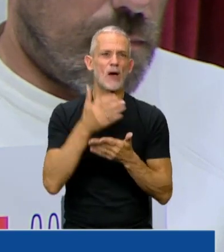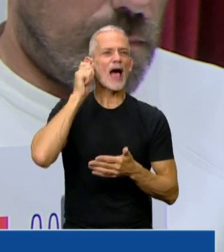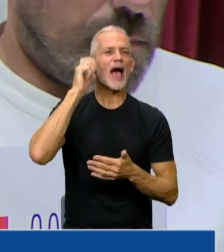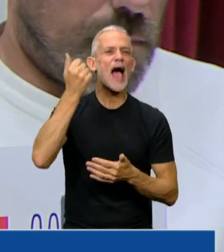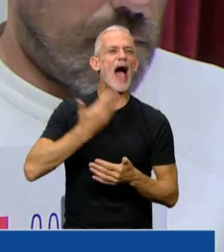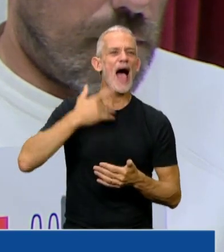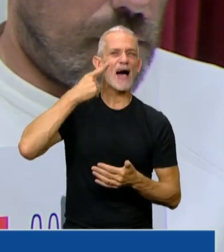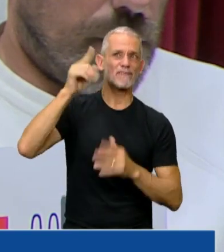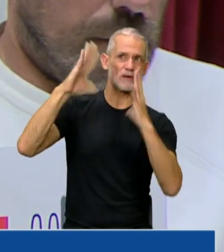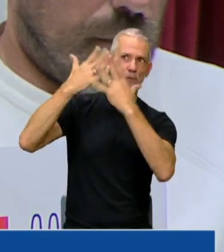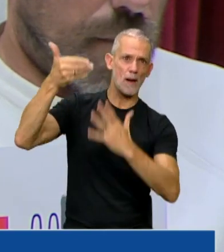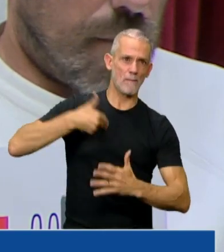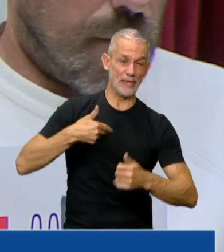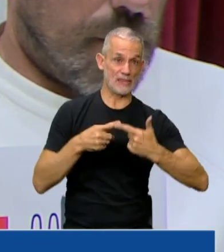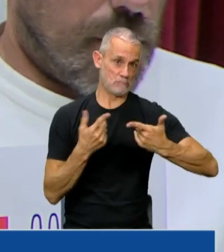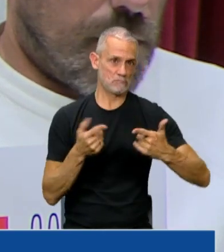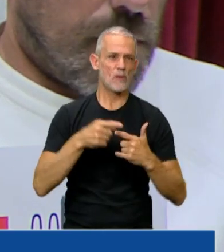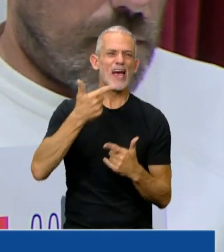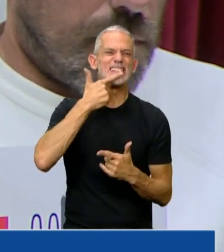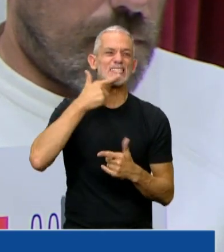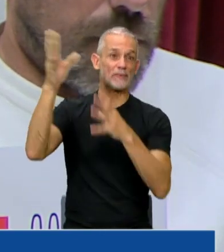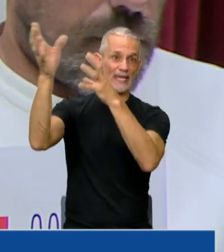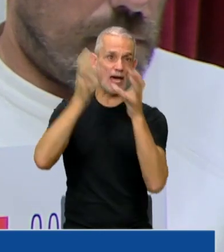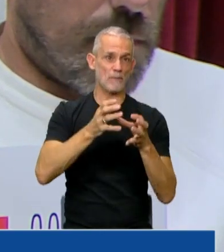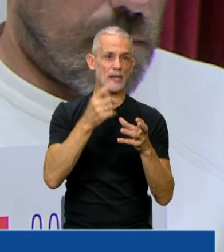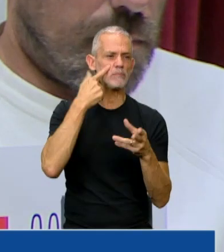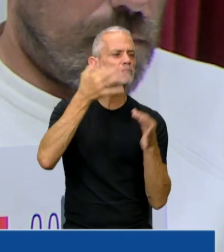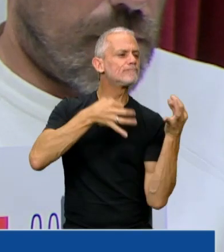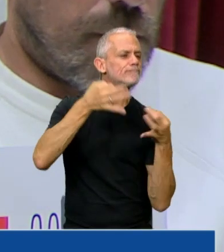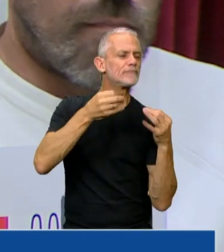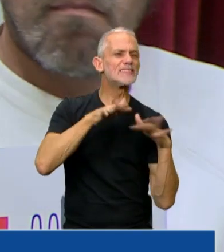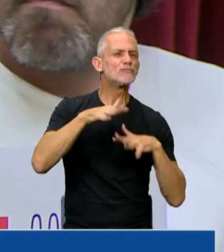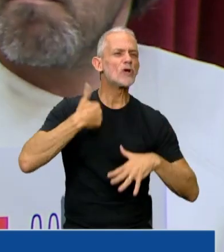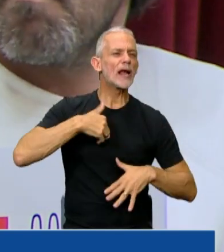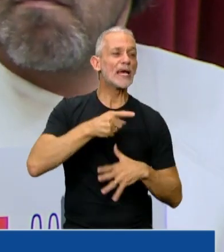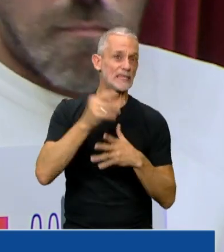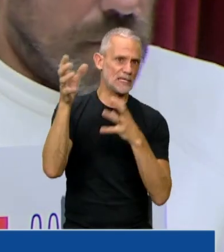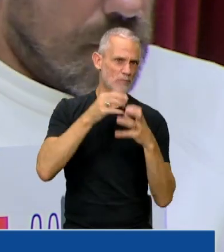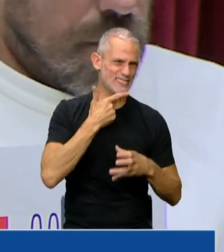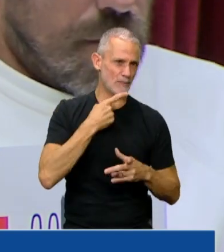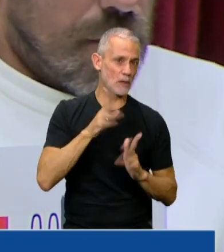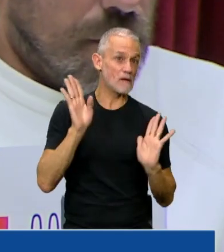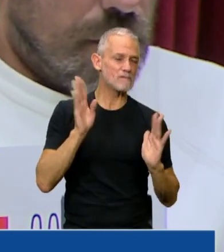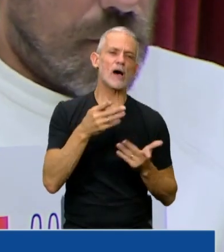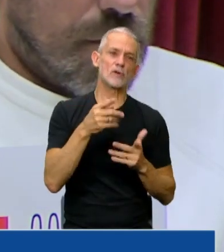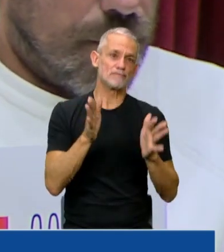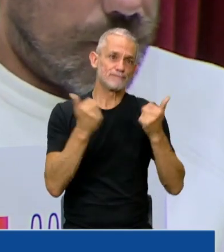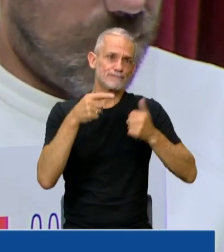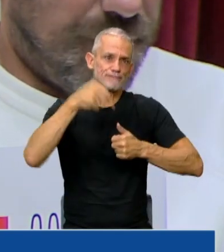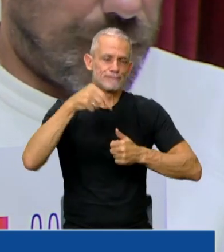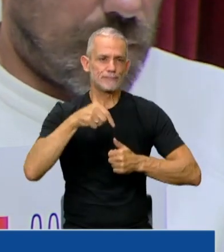Gafi, encima el Gafi viene en septiembre a evaluar la situación de Argentina, con lo cual rápidamente